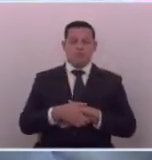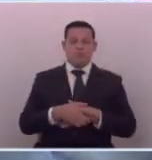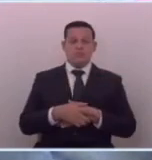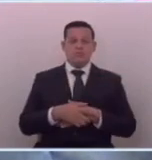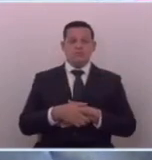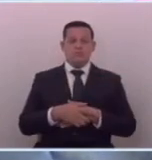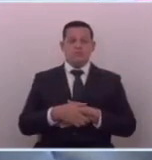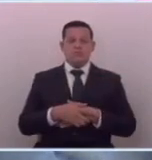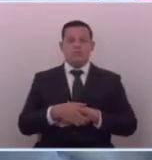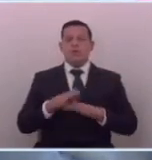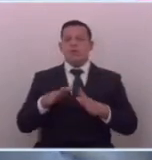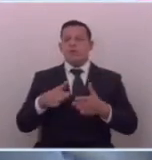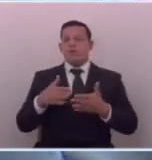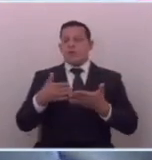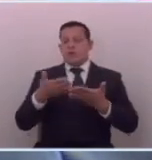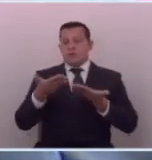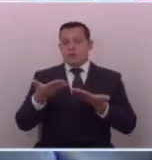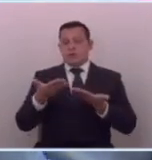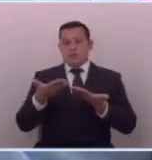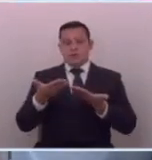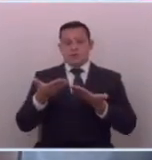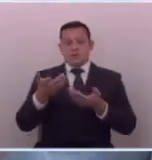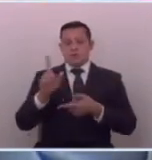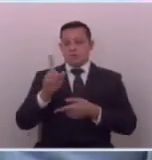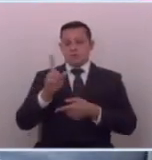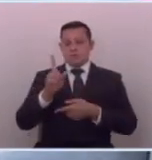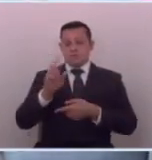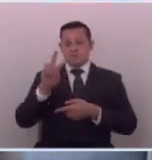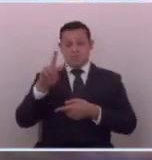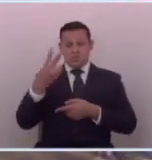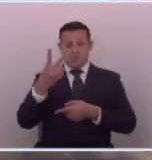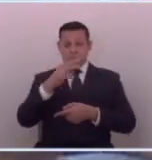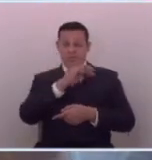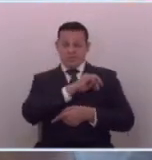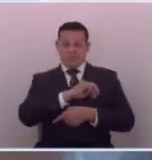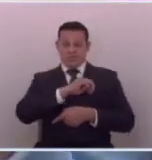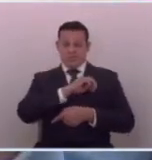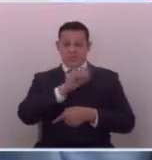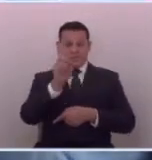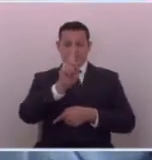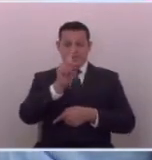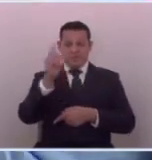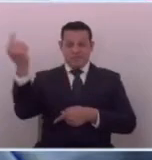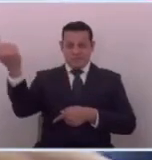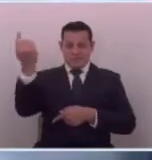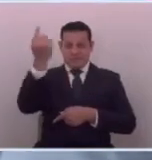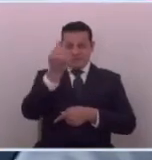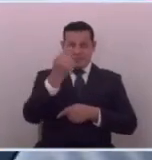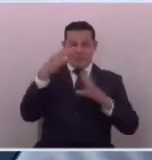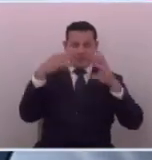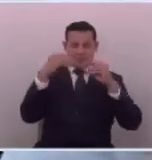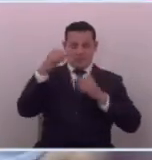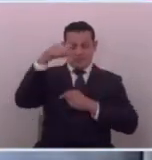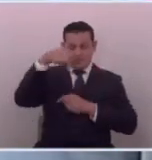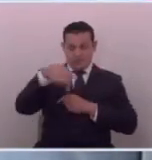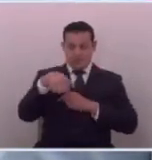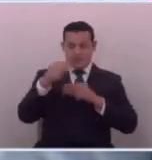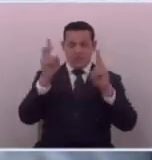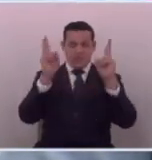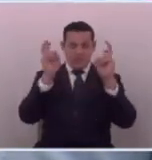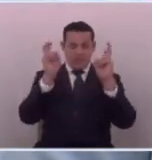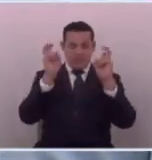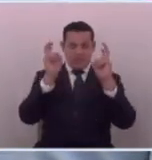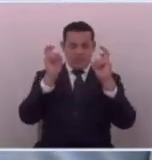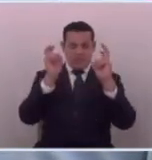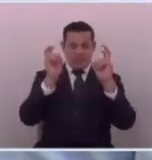entonces no hay que ser tan doble moral para venir a hablar aquí de temas